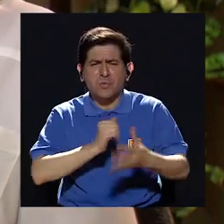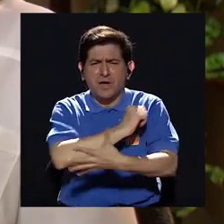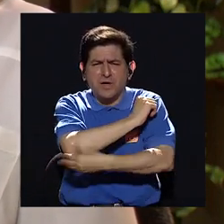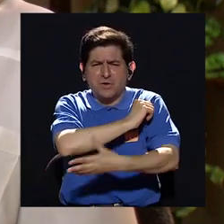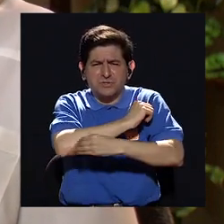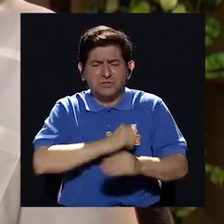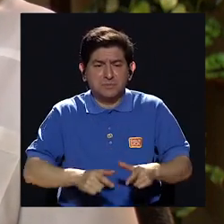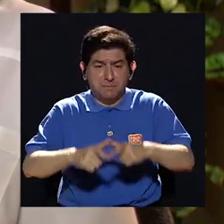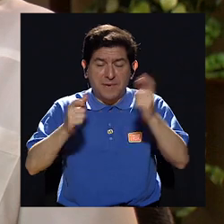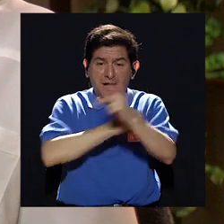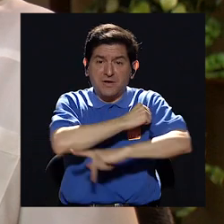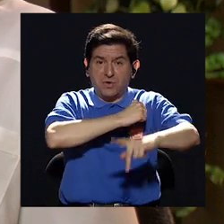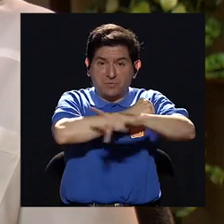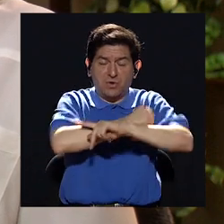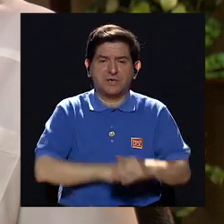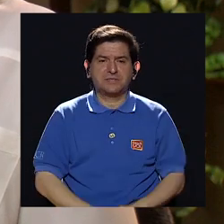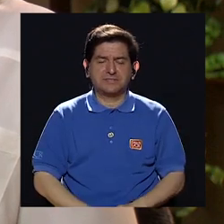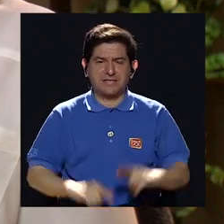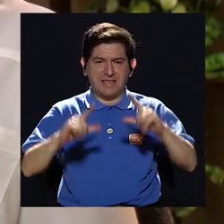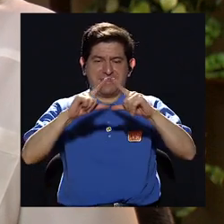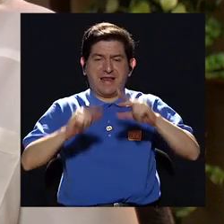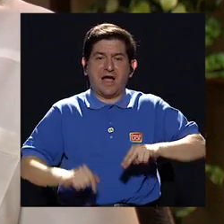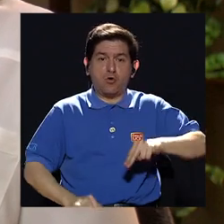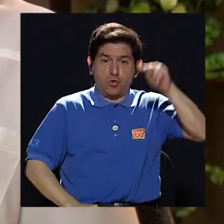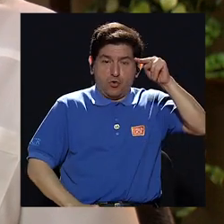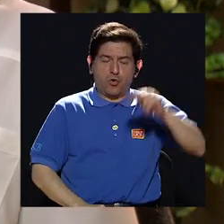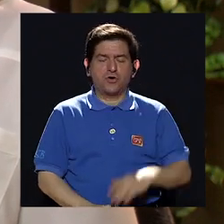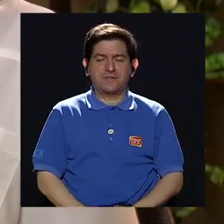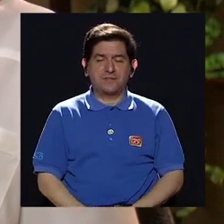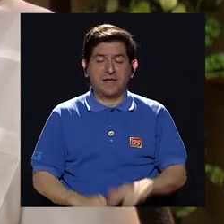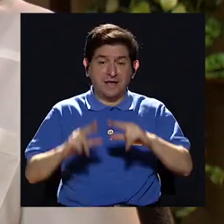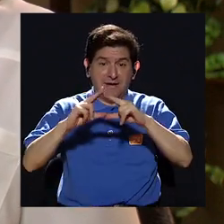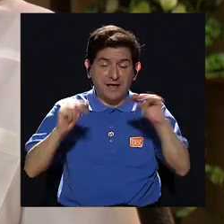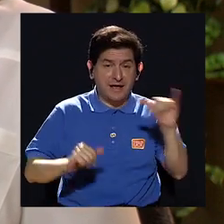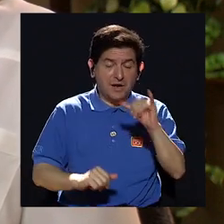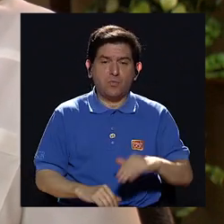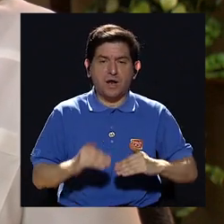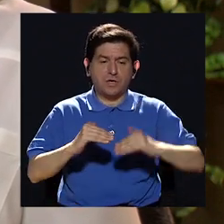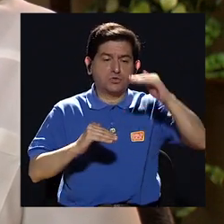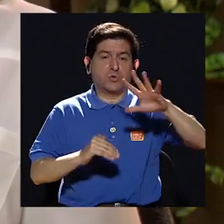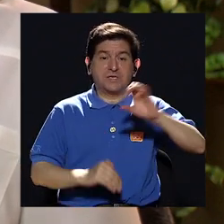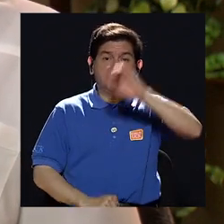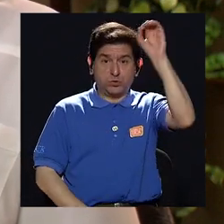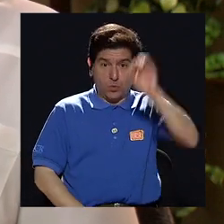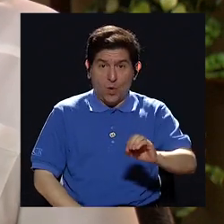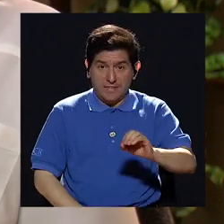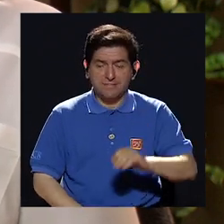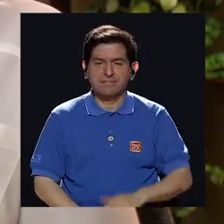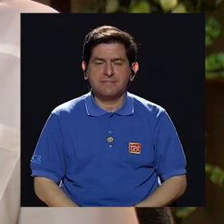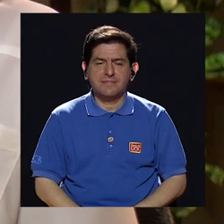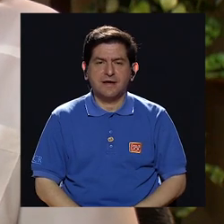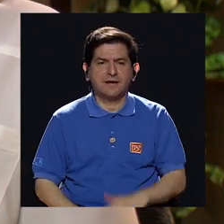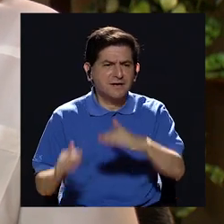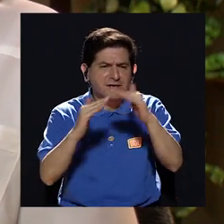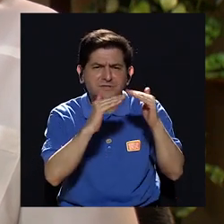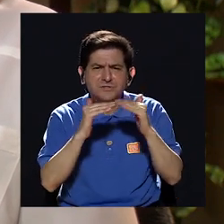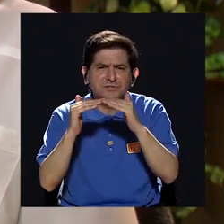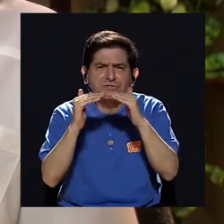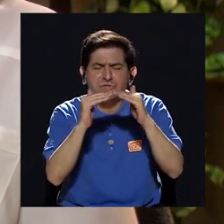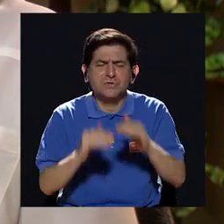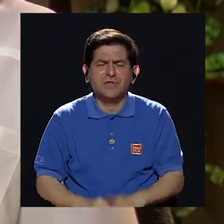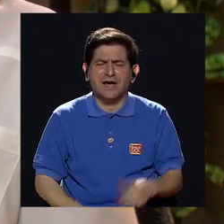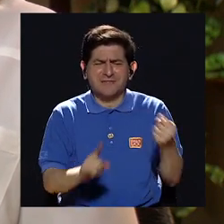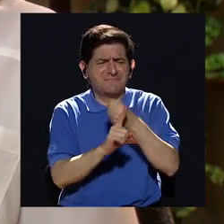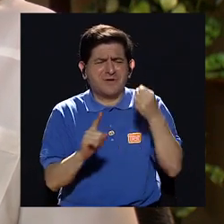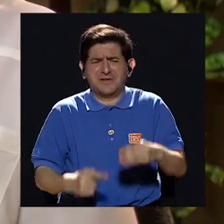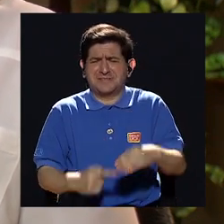en la mayoría de los países, por ejemplo, del Triángulo Norte y de Nicaragua, superiores al 50%. Las ciudades, una de las